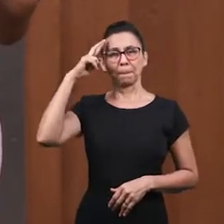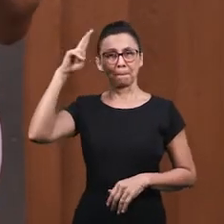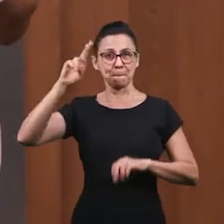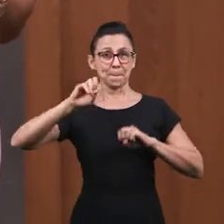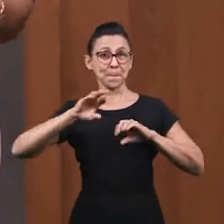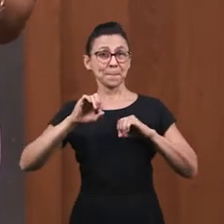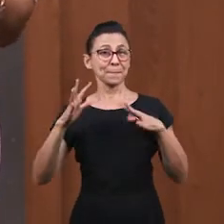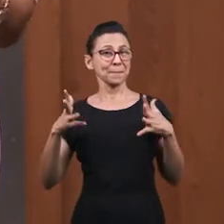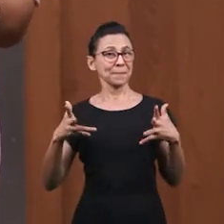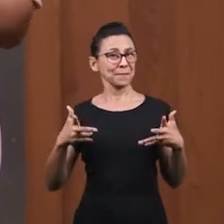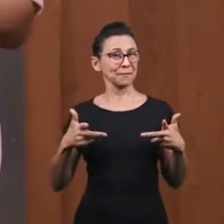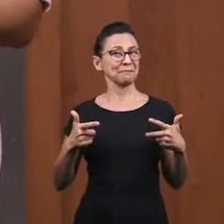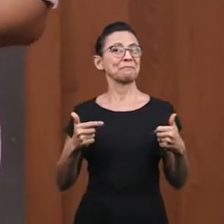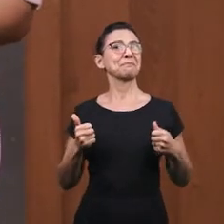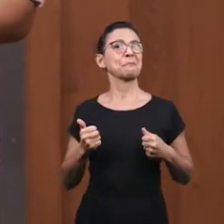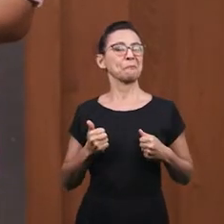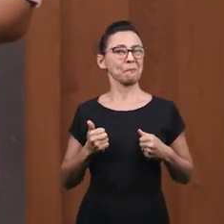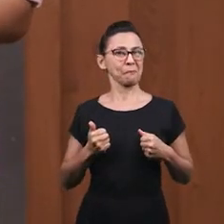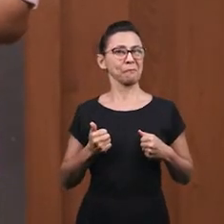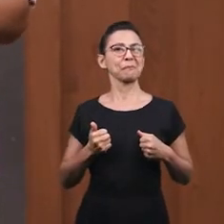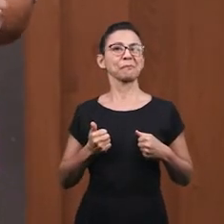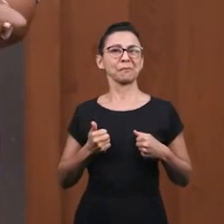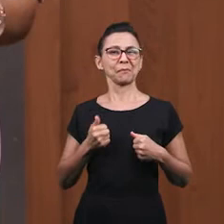A los que están perdidos